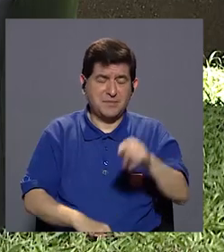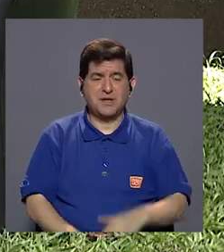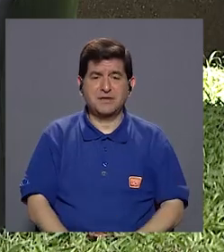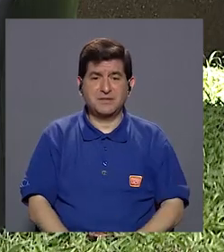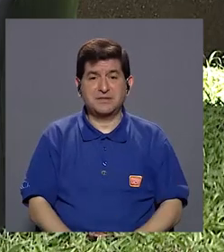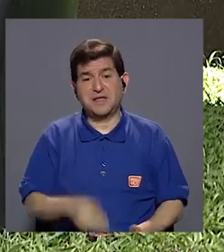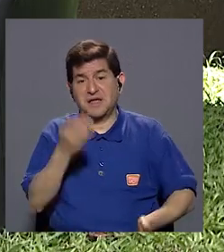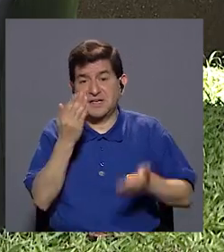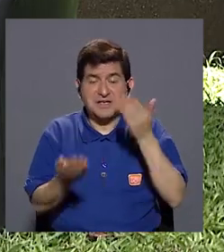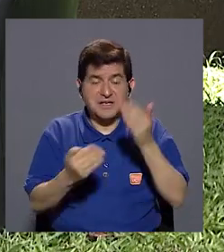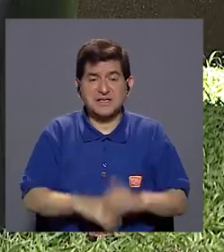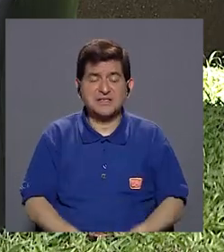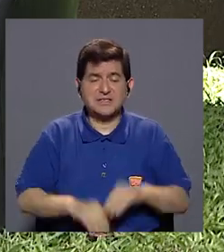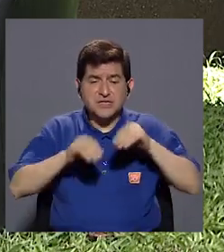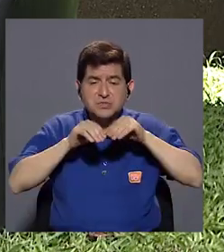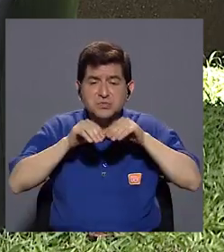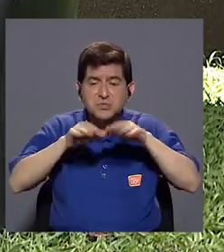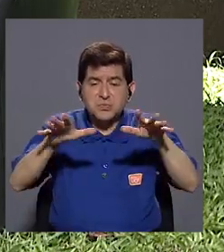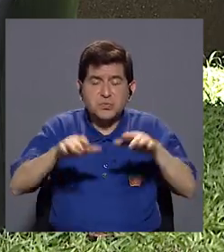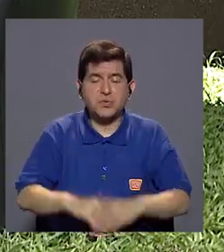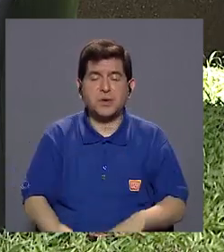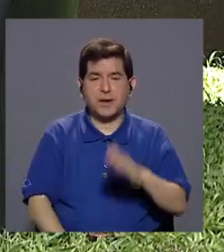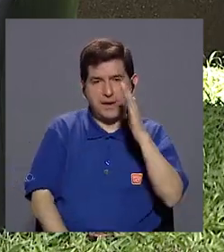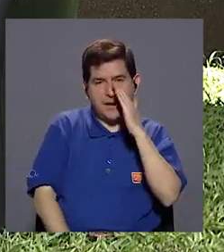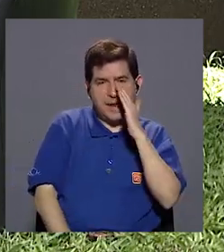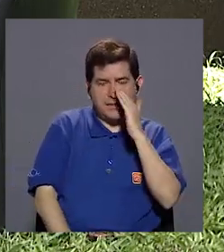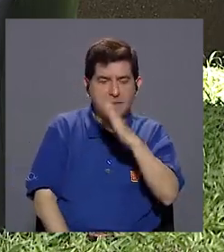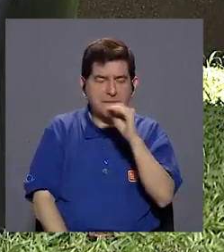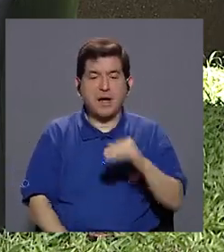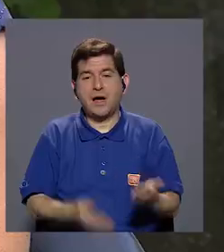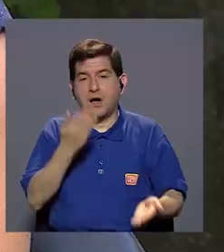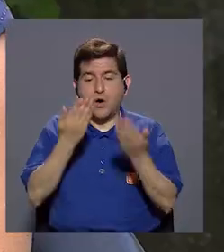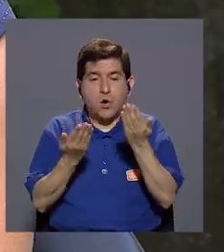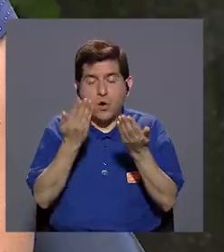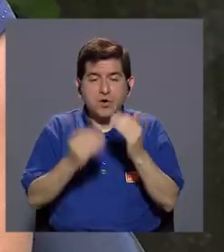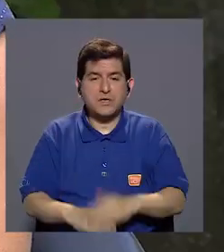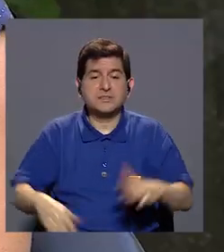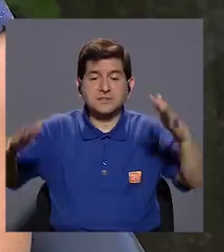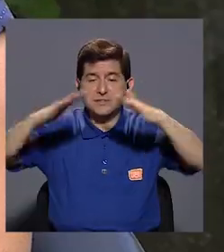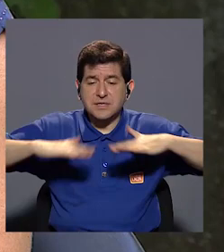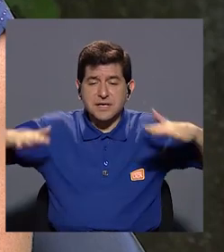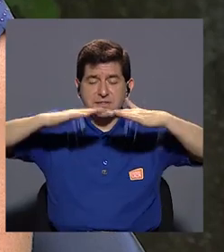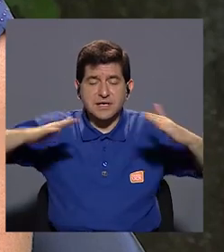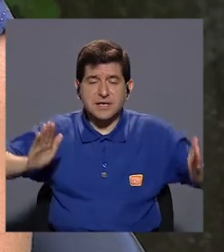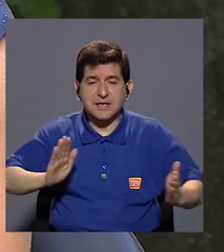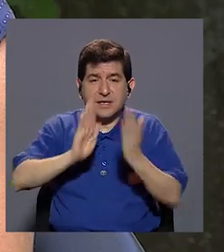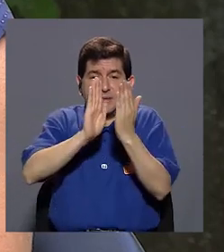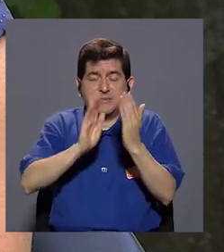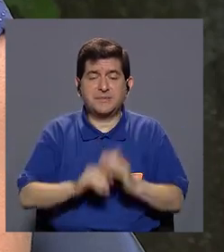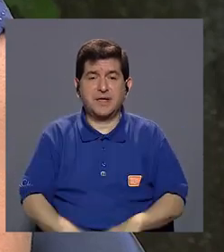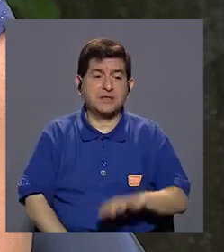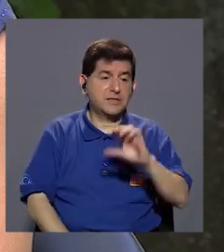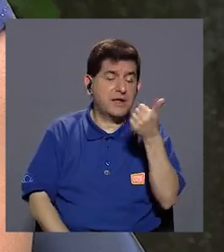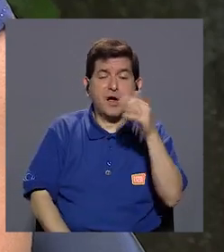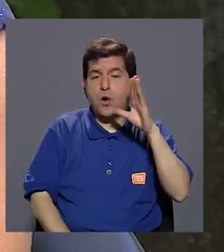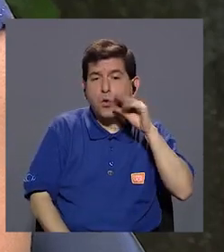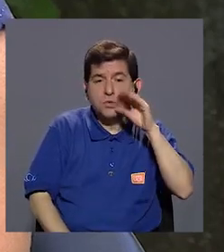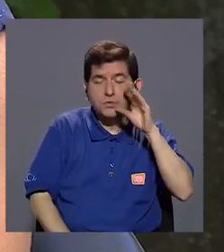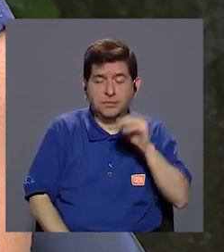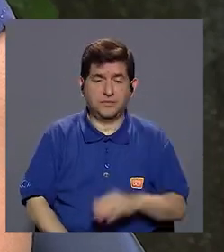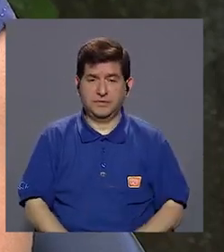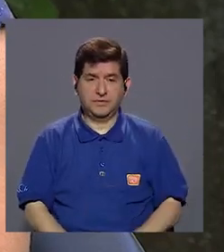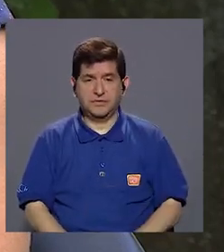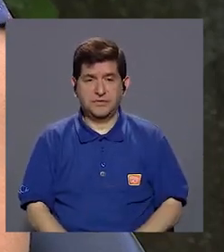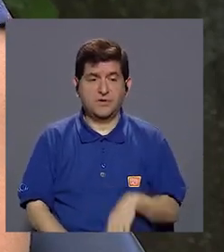este, ya sea porque se les transmite incluso por la mamá, ¿verdad? O por la exposición en el ambiente donde viven, este, por otros perros, eh,